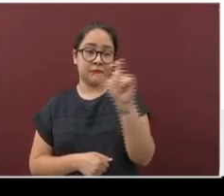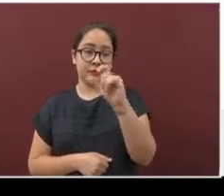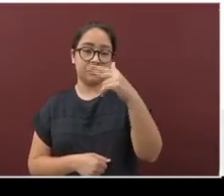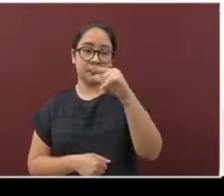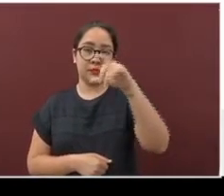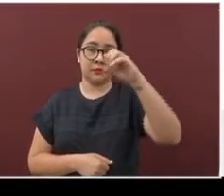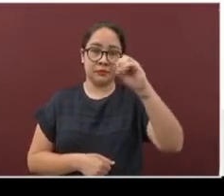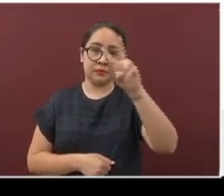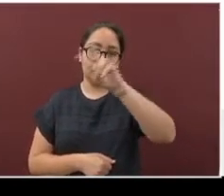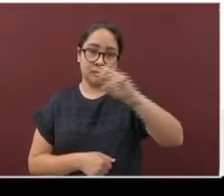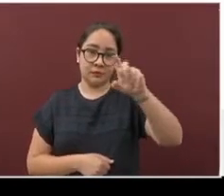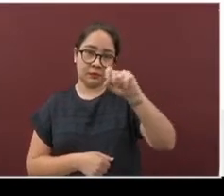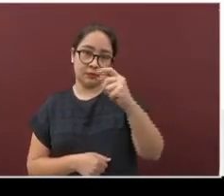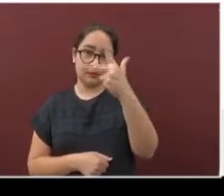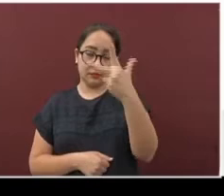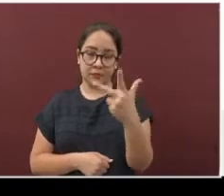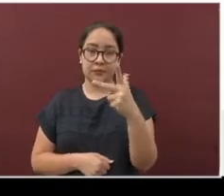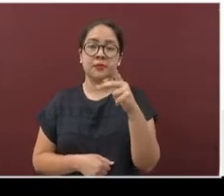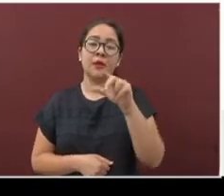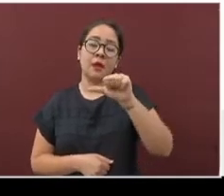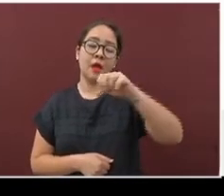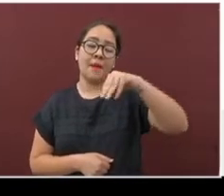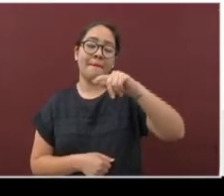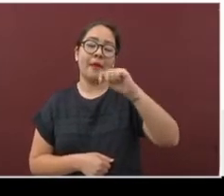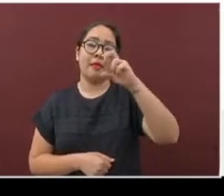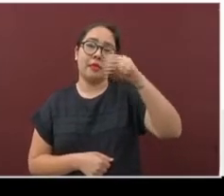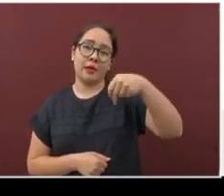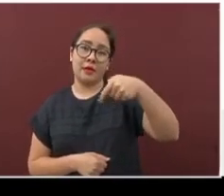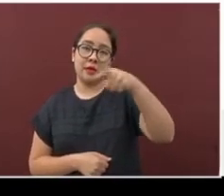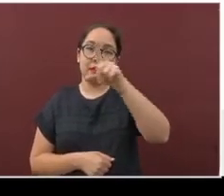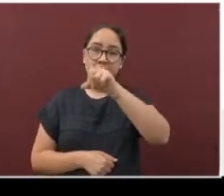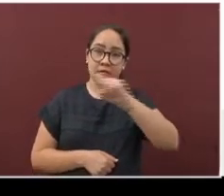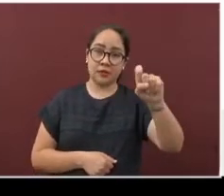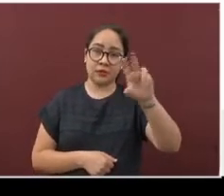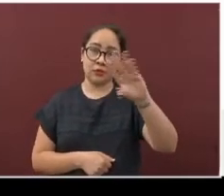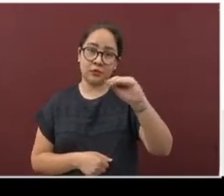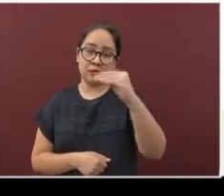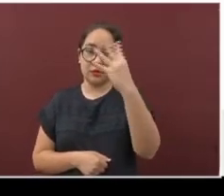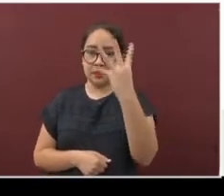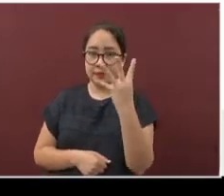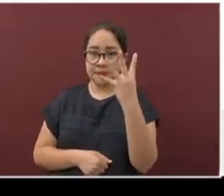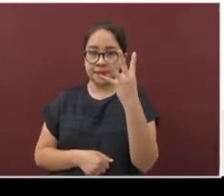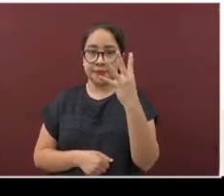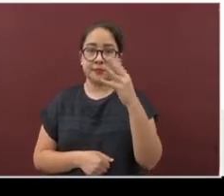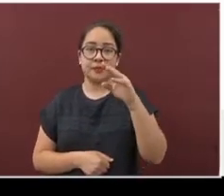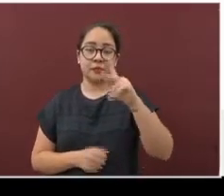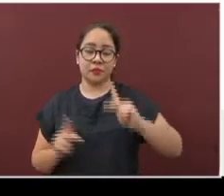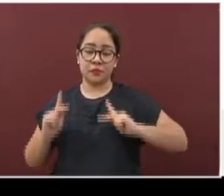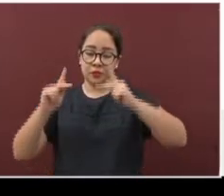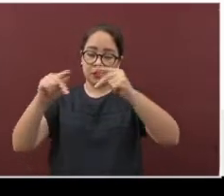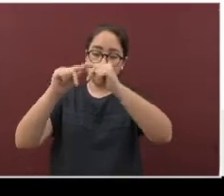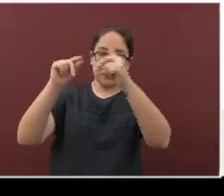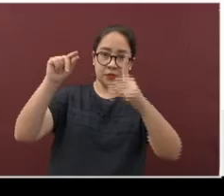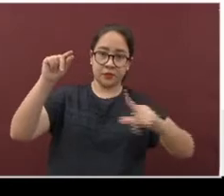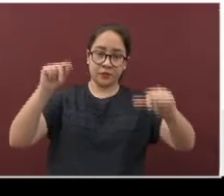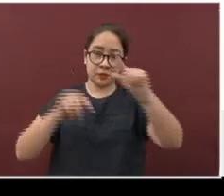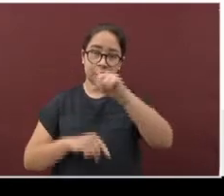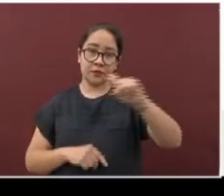228. Amatlán de los Reyes 194. Puente Nacional